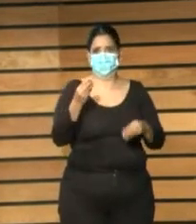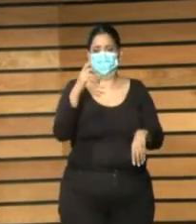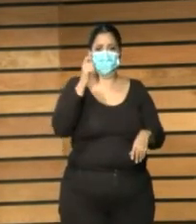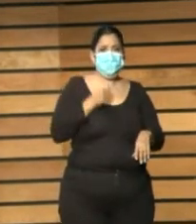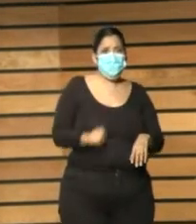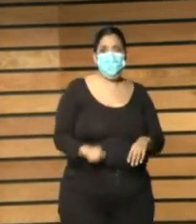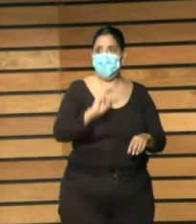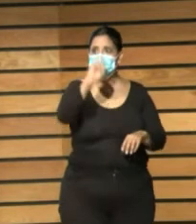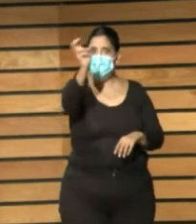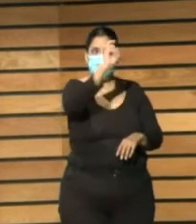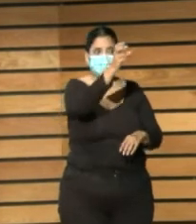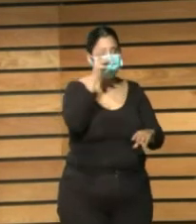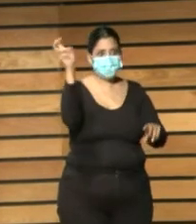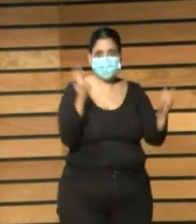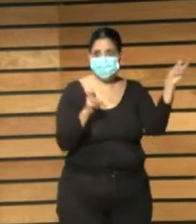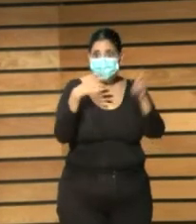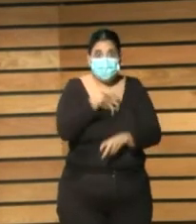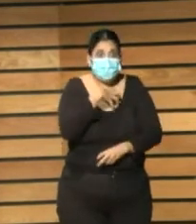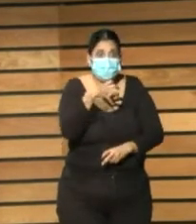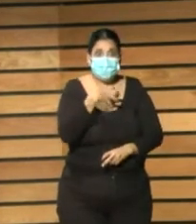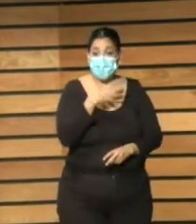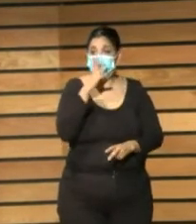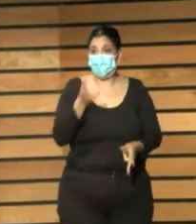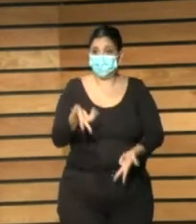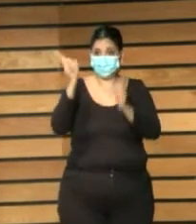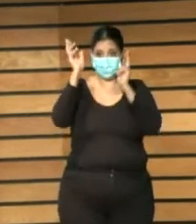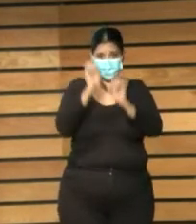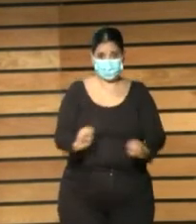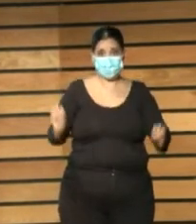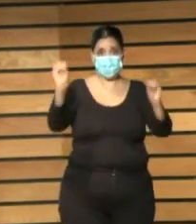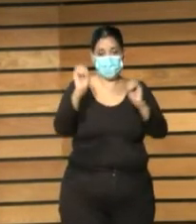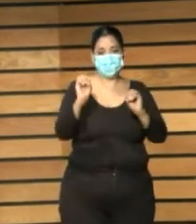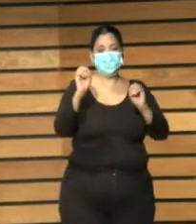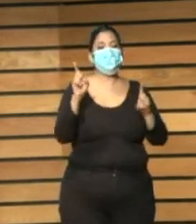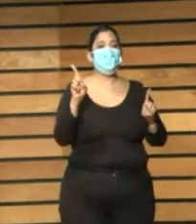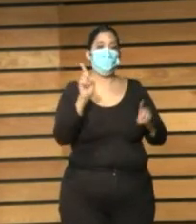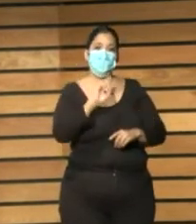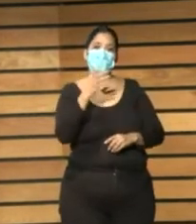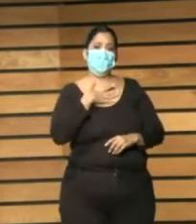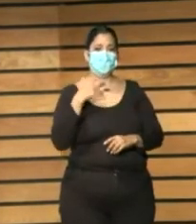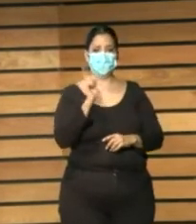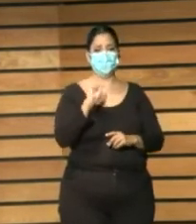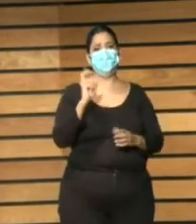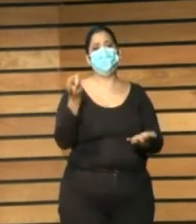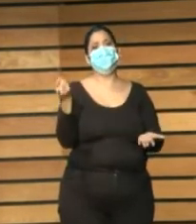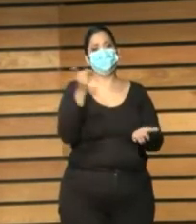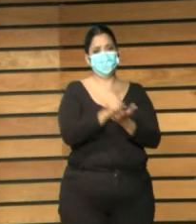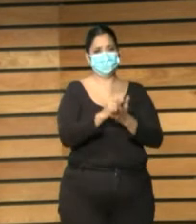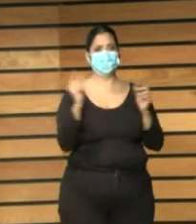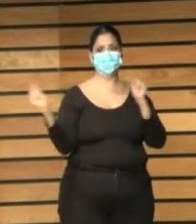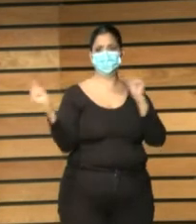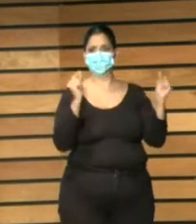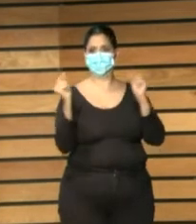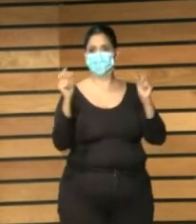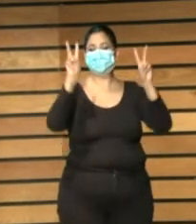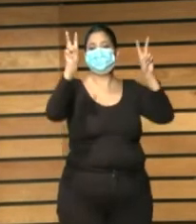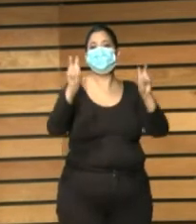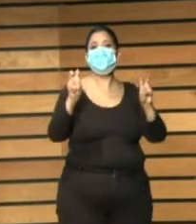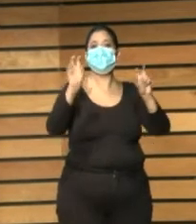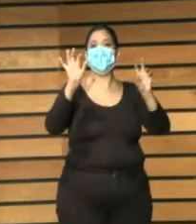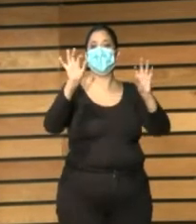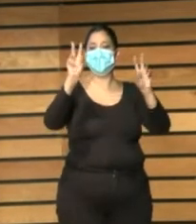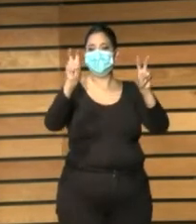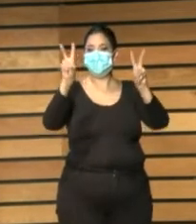aunque Chema decía al principio de que vamos a hablar del congreso y no abrir reabrir debates y sobre asuntos concretos determinados